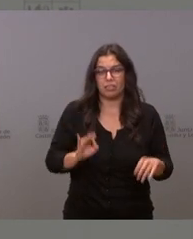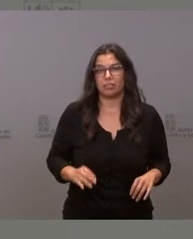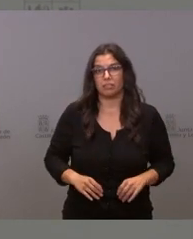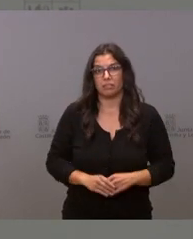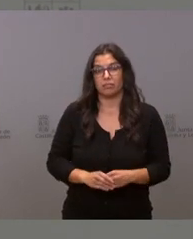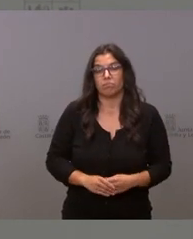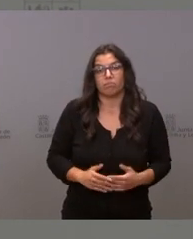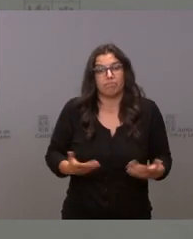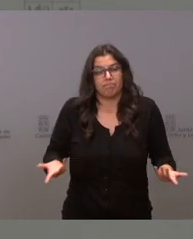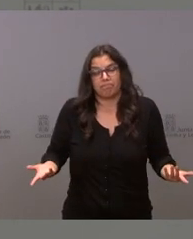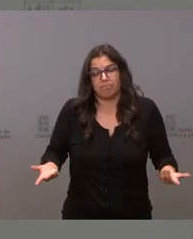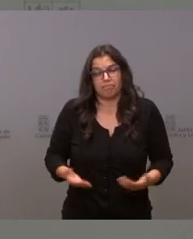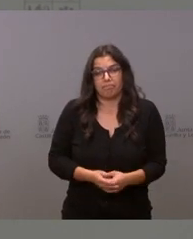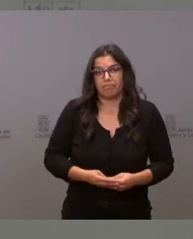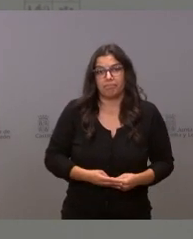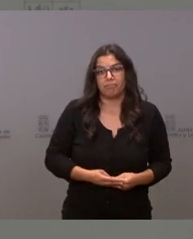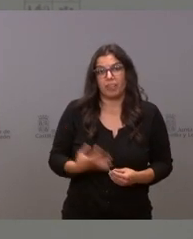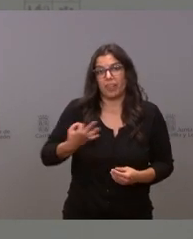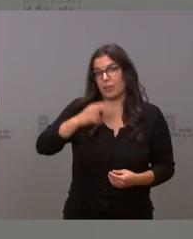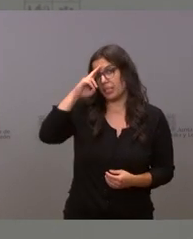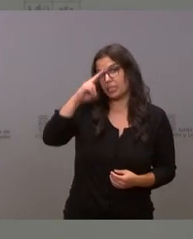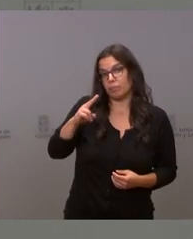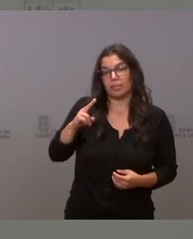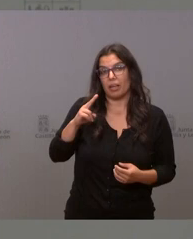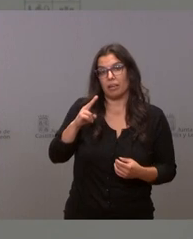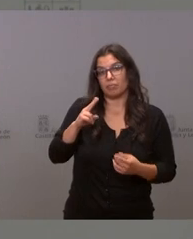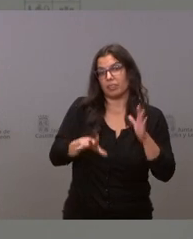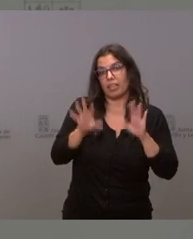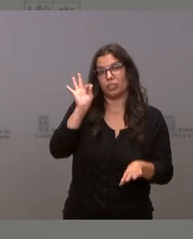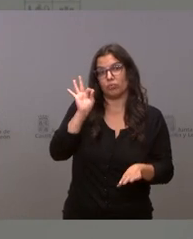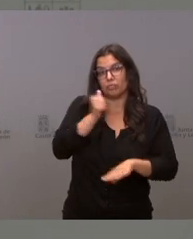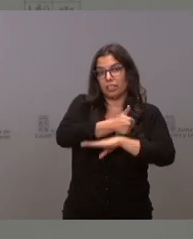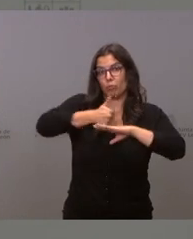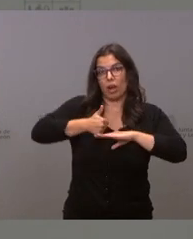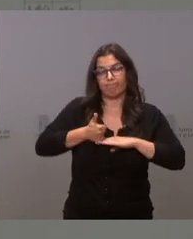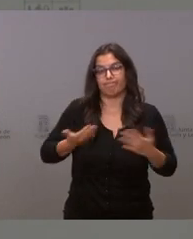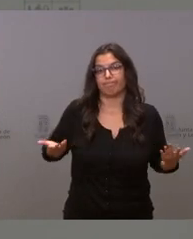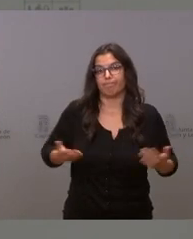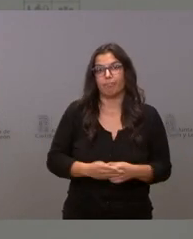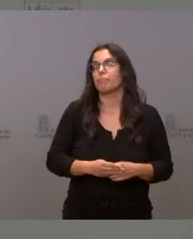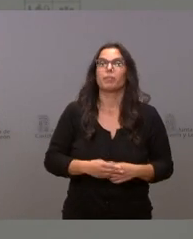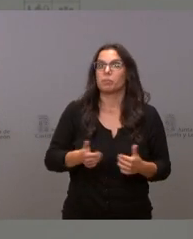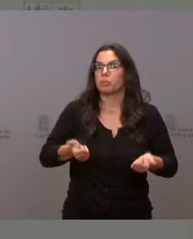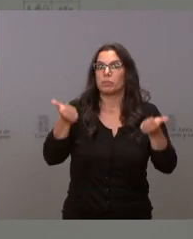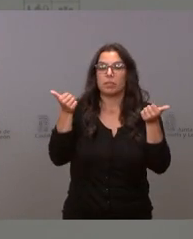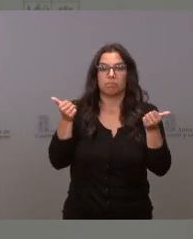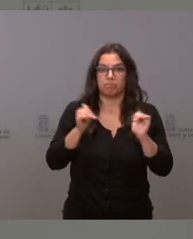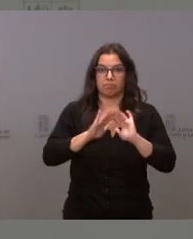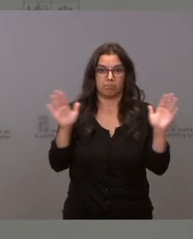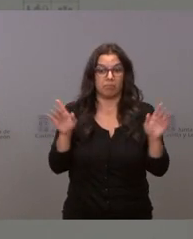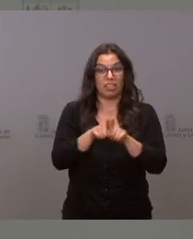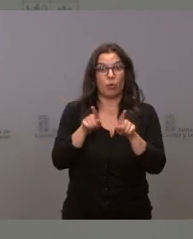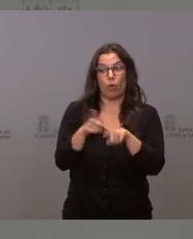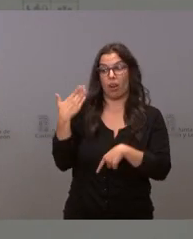y naturalmente hay que respetar las sentencias de los tribunales. No iré más allá como tampoco fui más